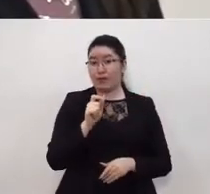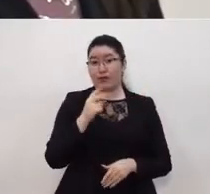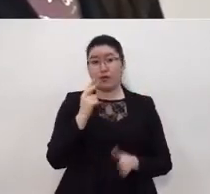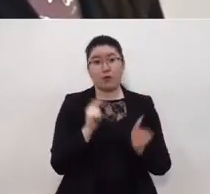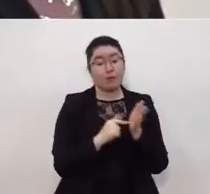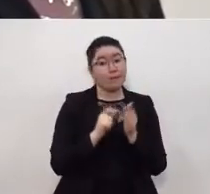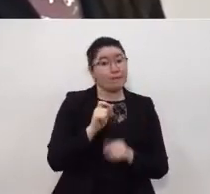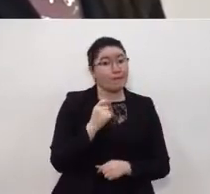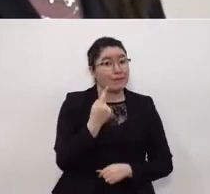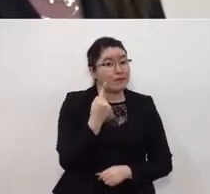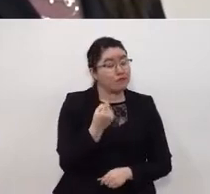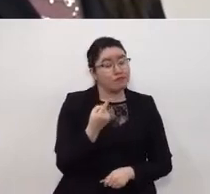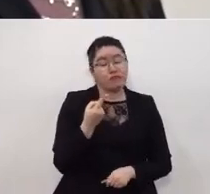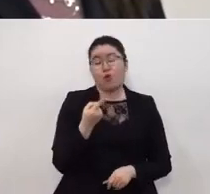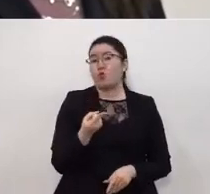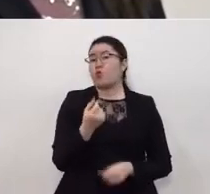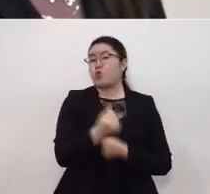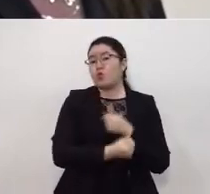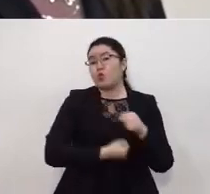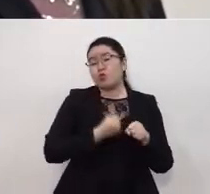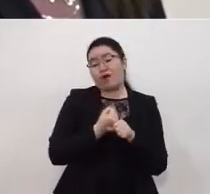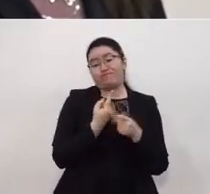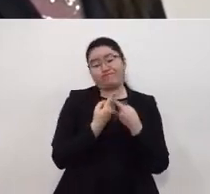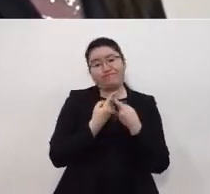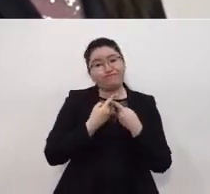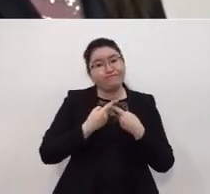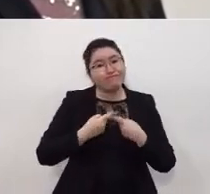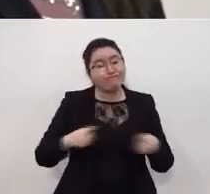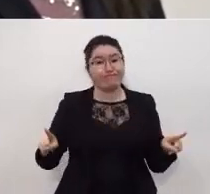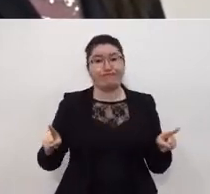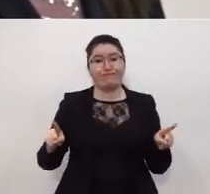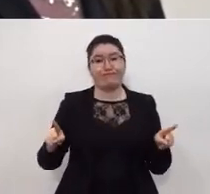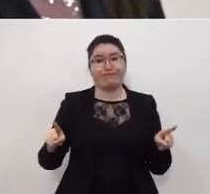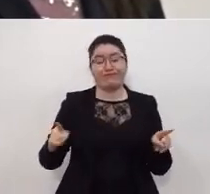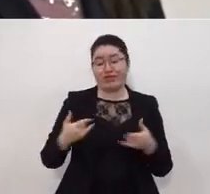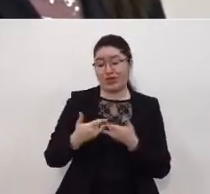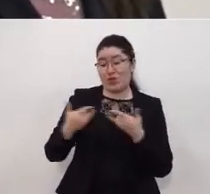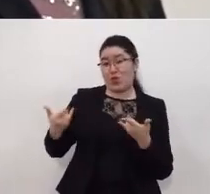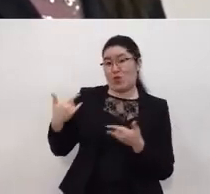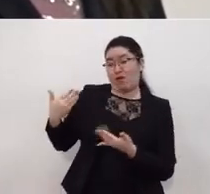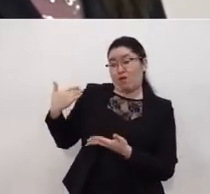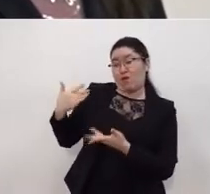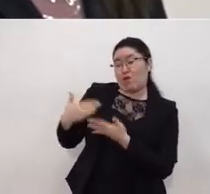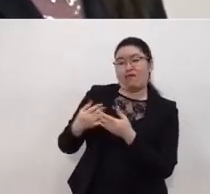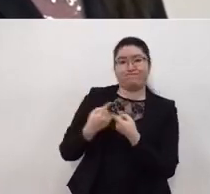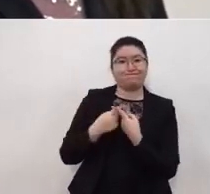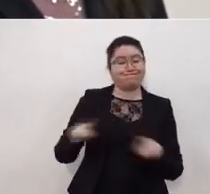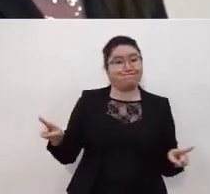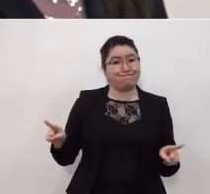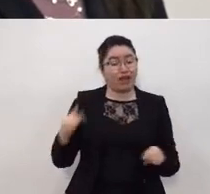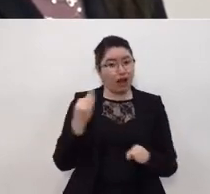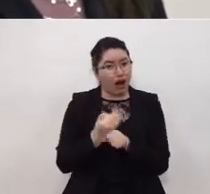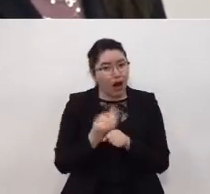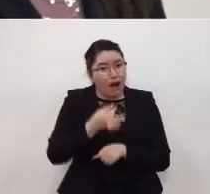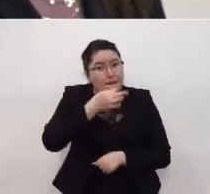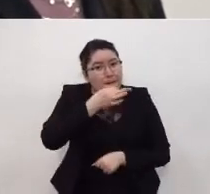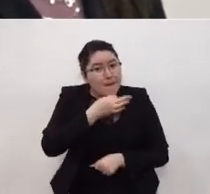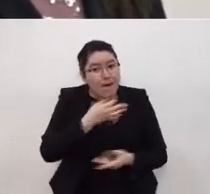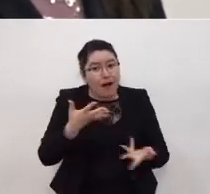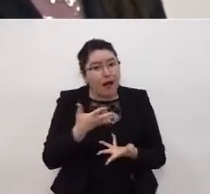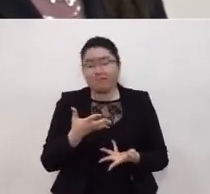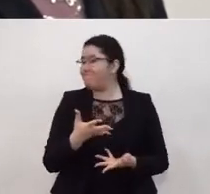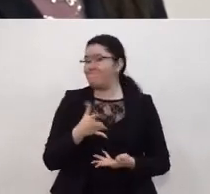serán años muy especiales para la historia de la humanidad no es por lo tanto el momento para hacer